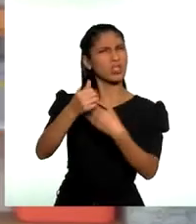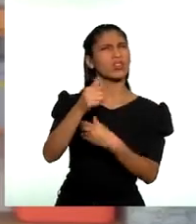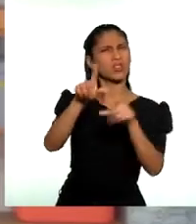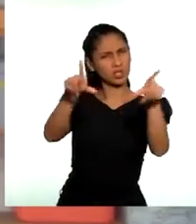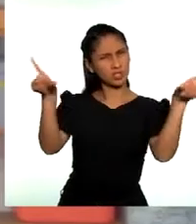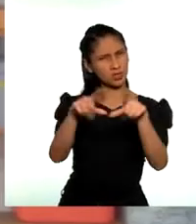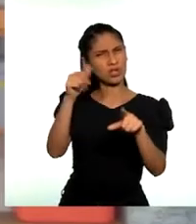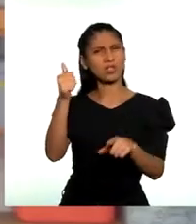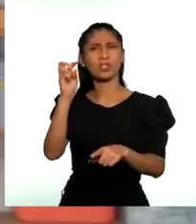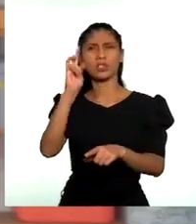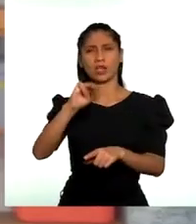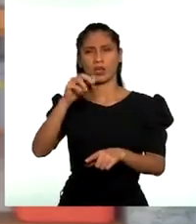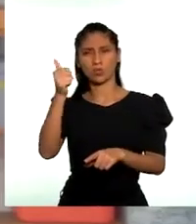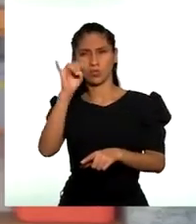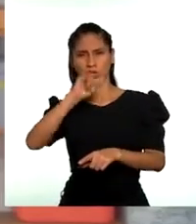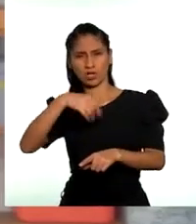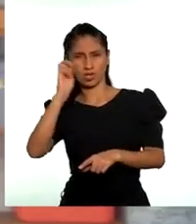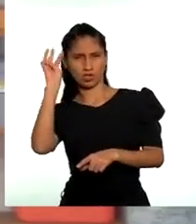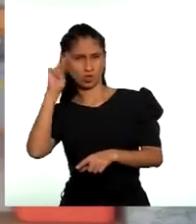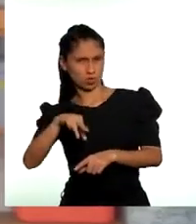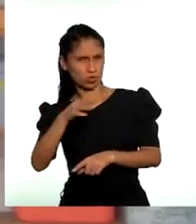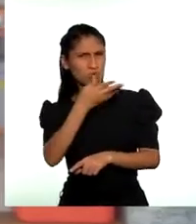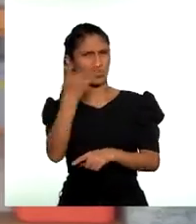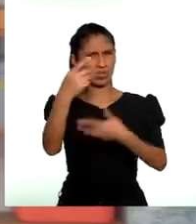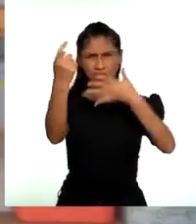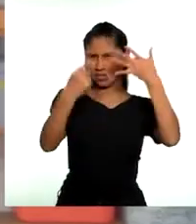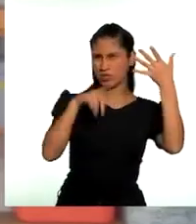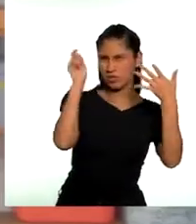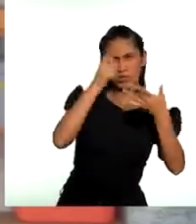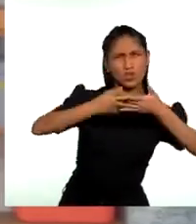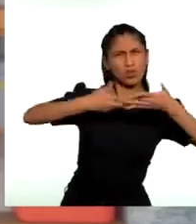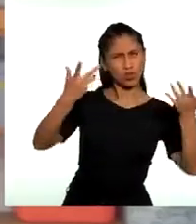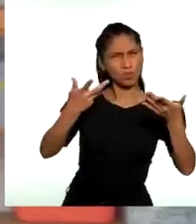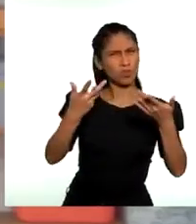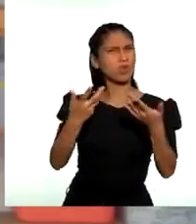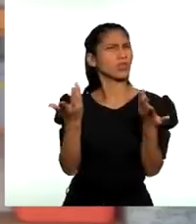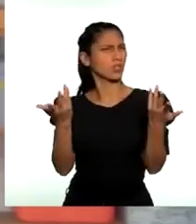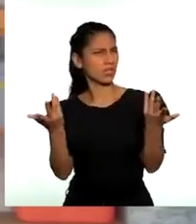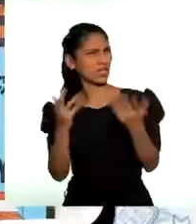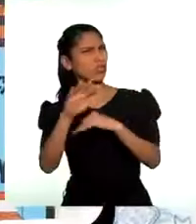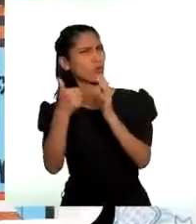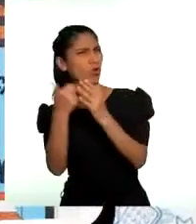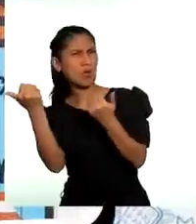principales dificultades que afrontan en cuanto a la participación política?